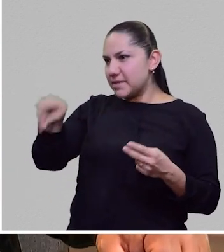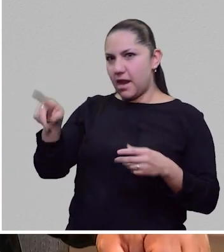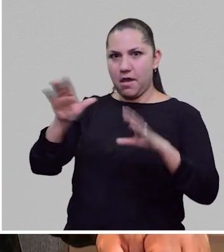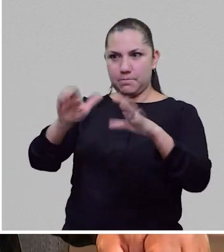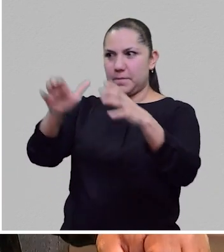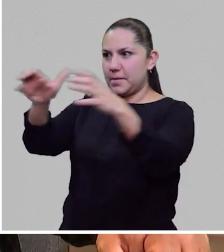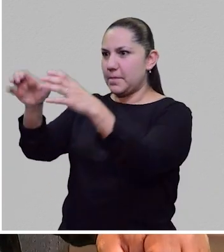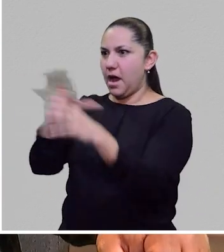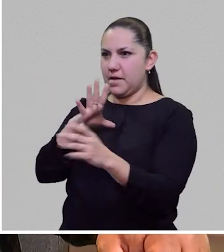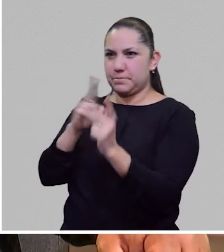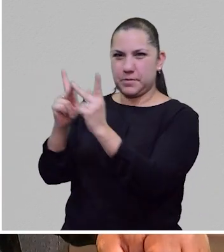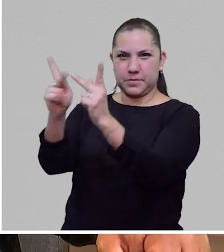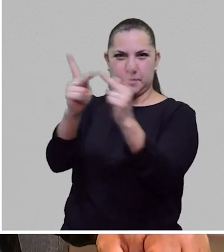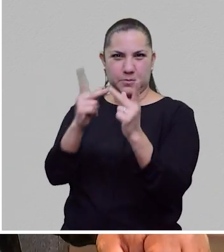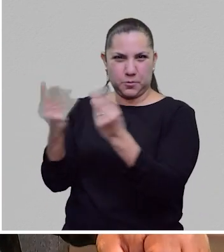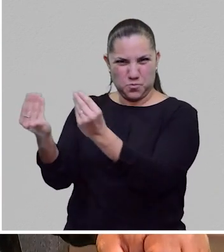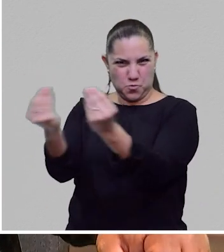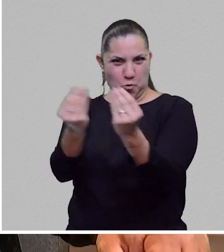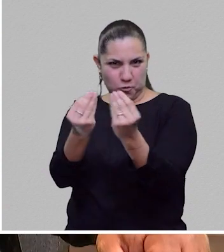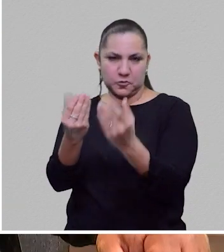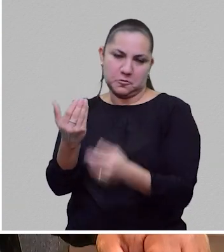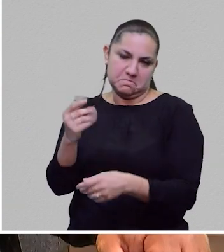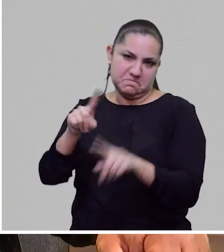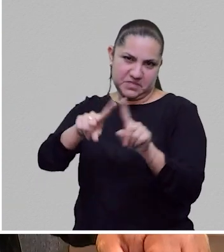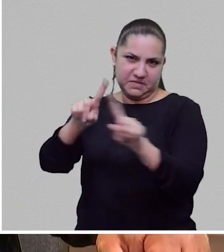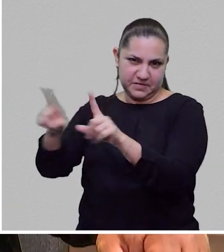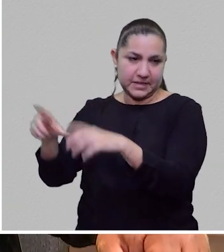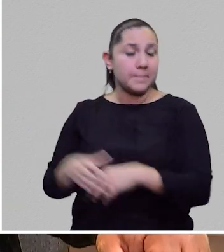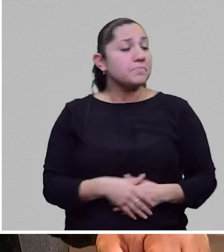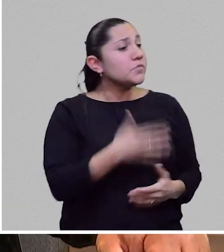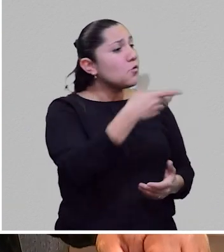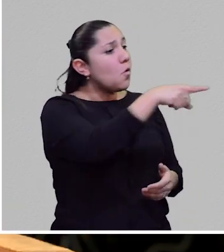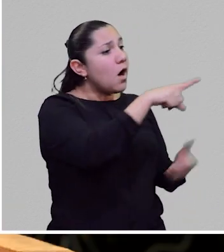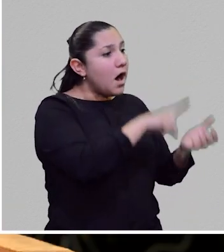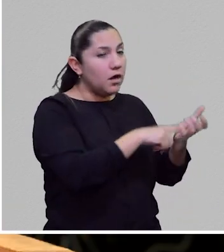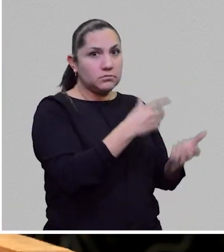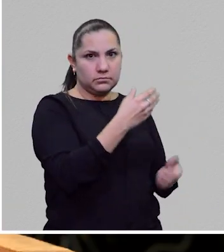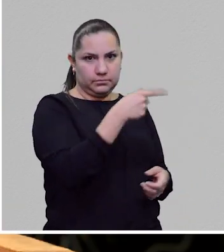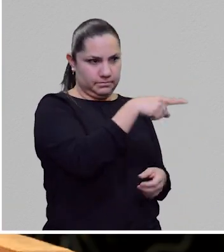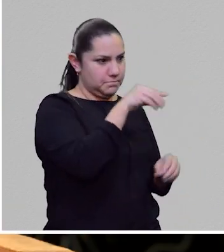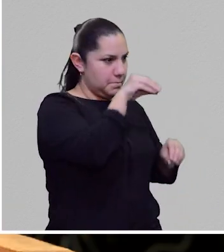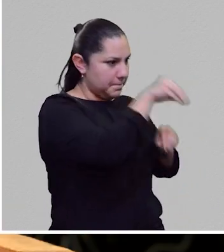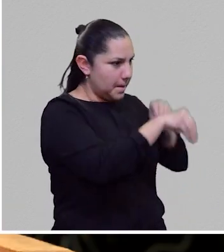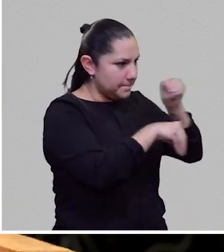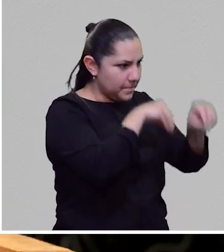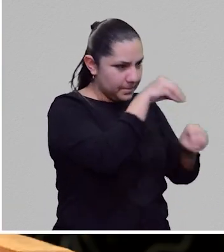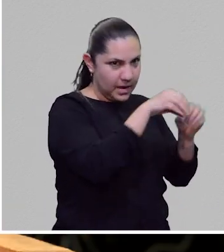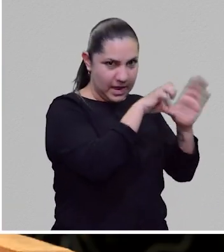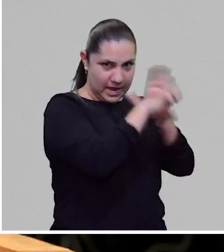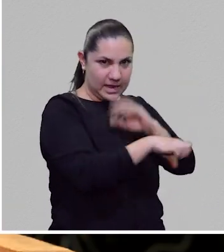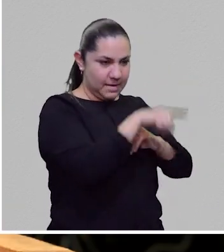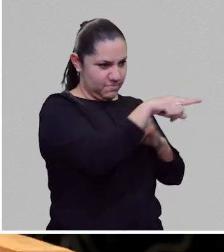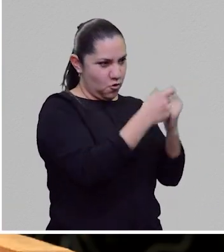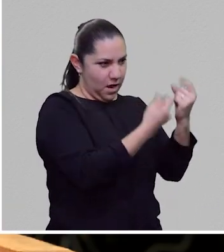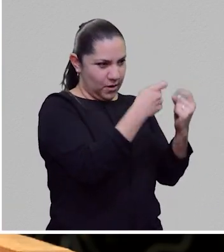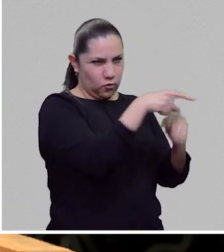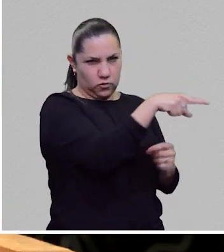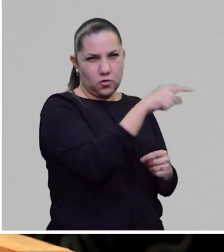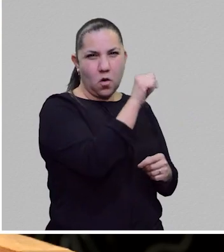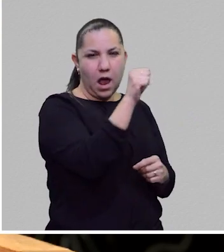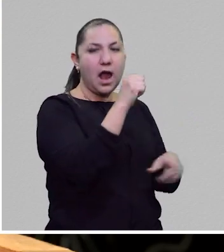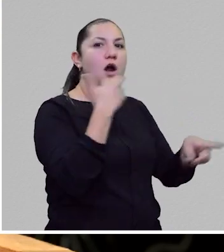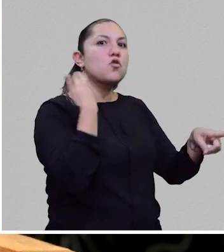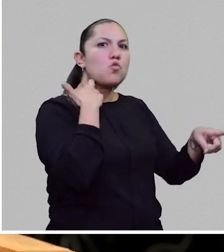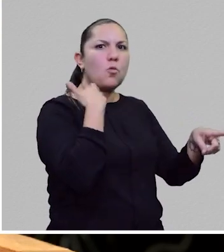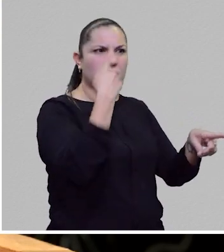representan, en realidad representan, o sea, son antes de, avant la letra, ¿no? Antes de su realización, los robots que matan hoy en día, que son los